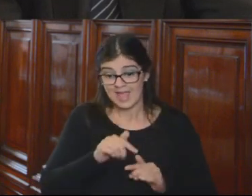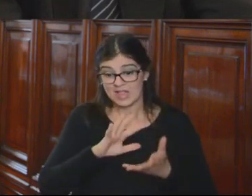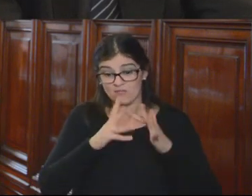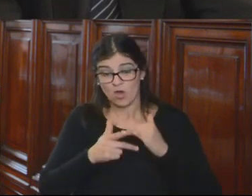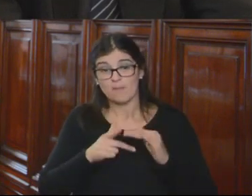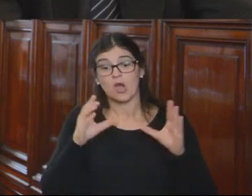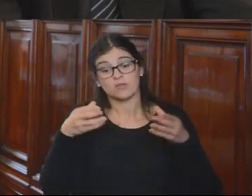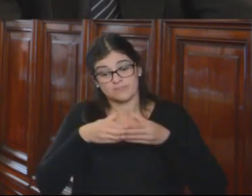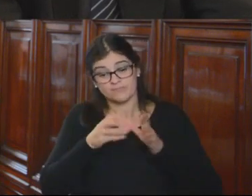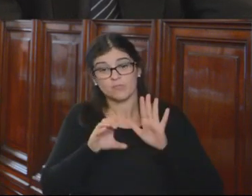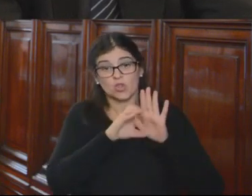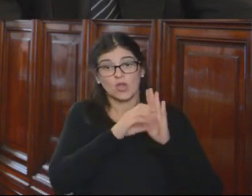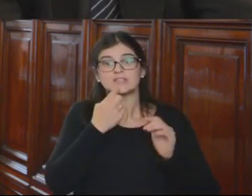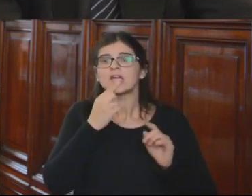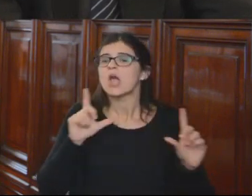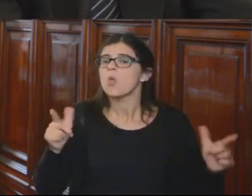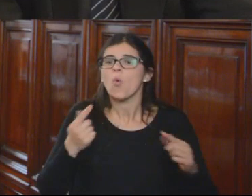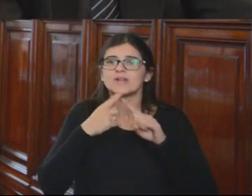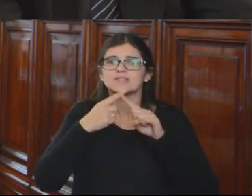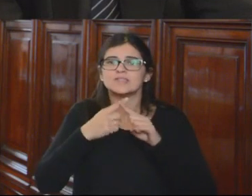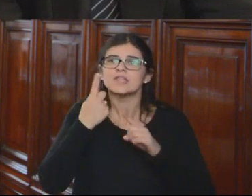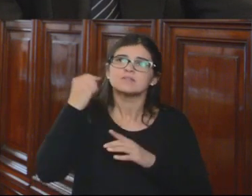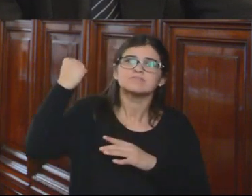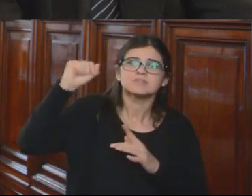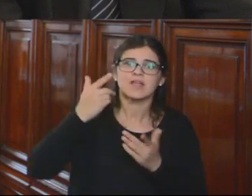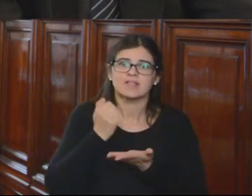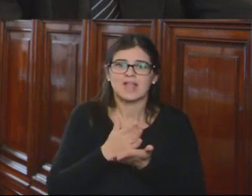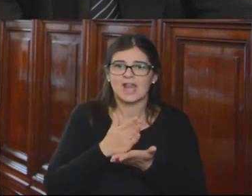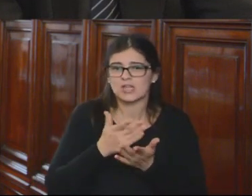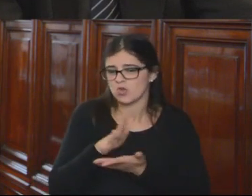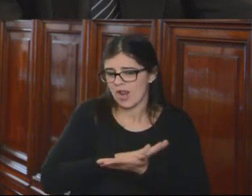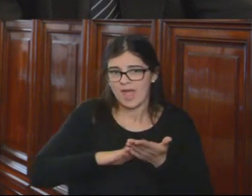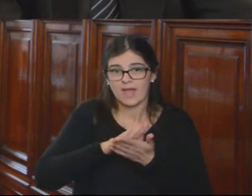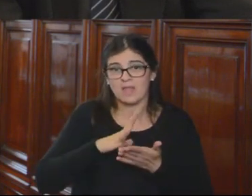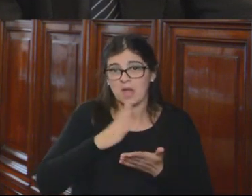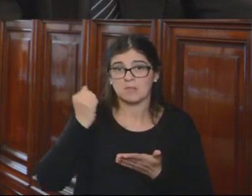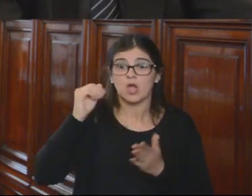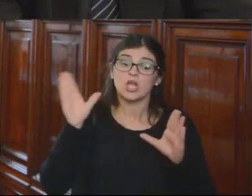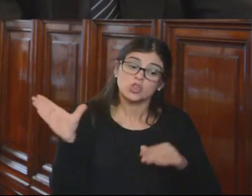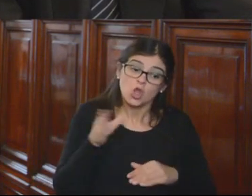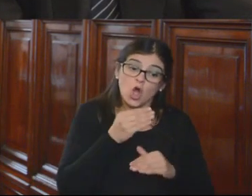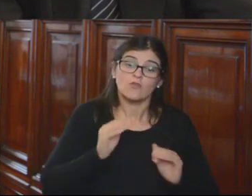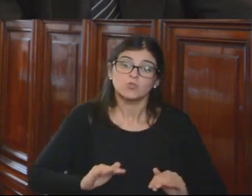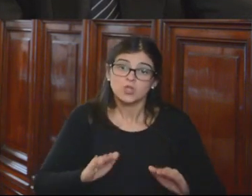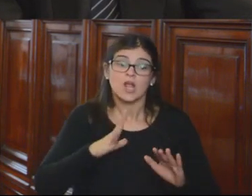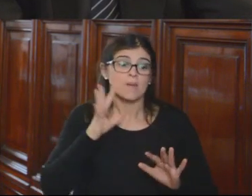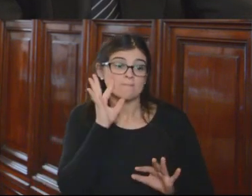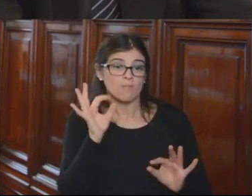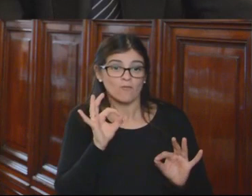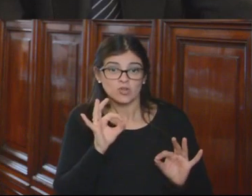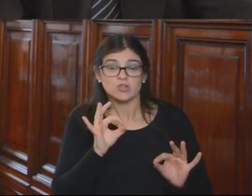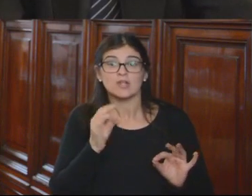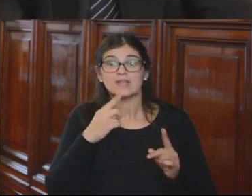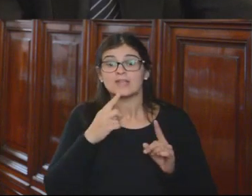Tribunal Constitucional estableció que no existe ninguna vulneración a ningún derecho fundamental, que todos los funcionarios son transitorios y dejaron de